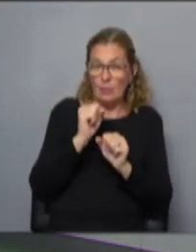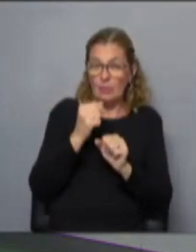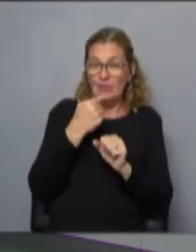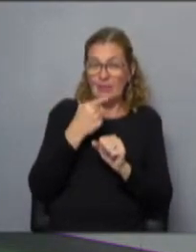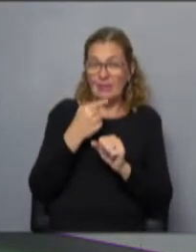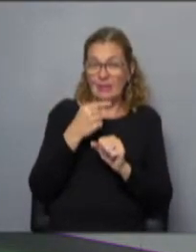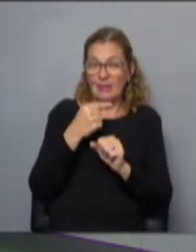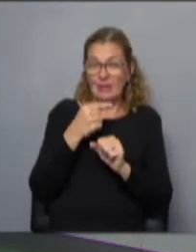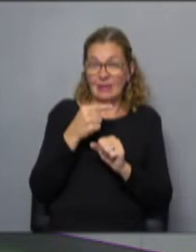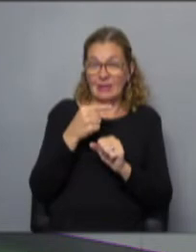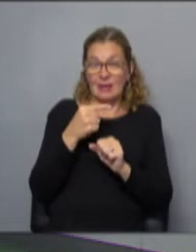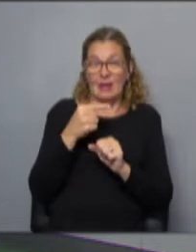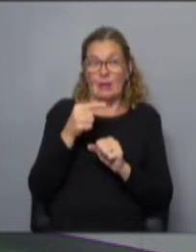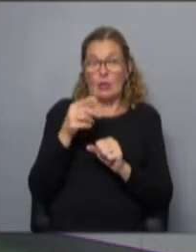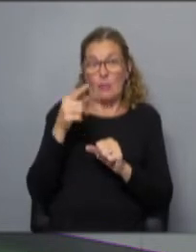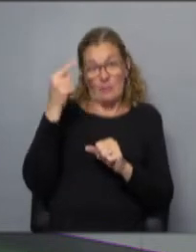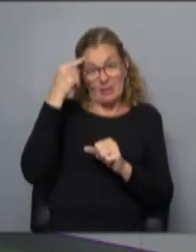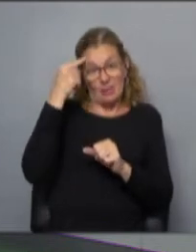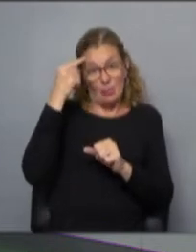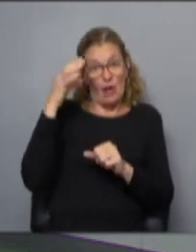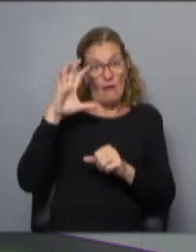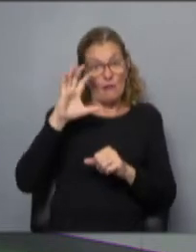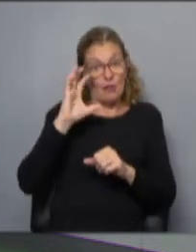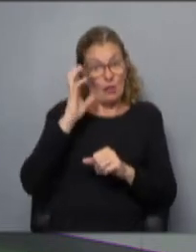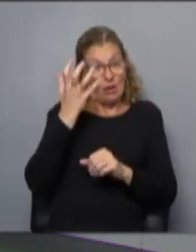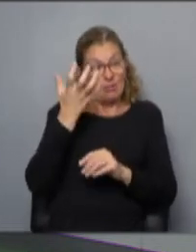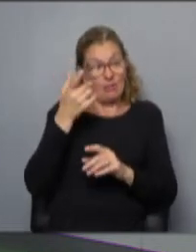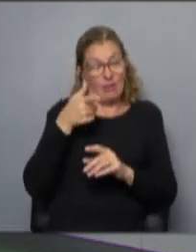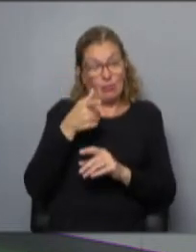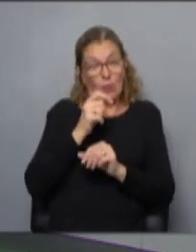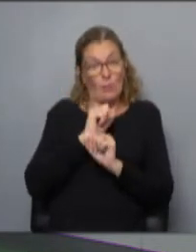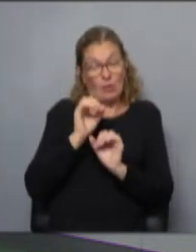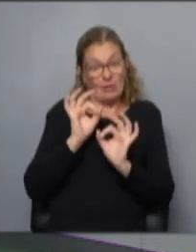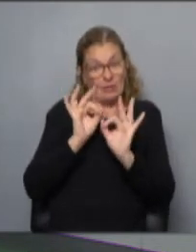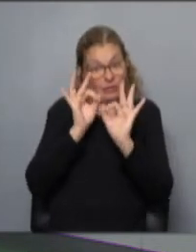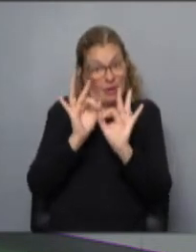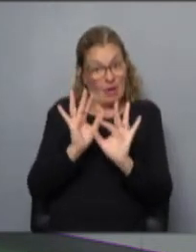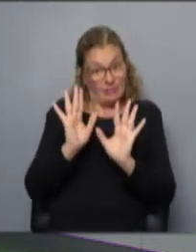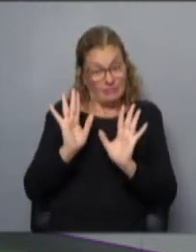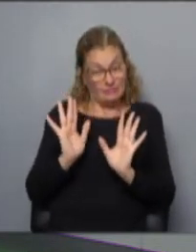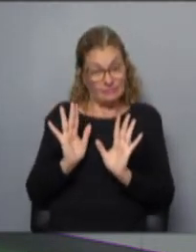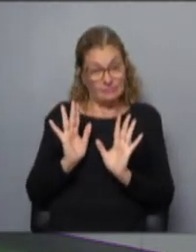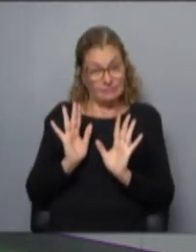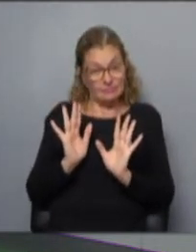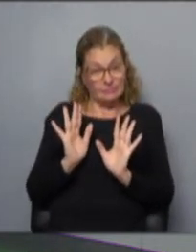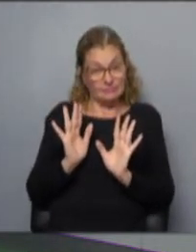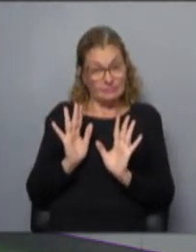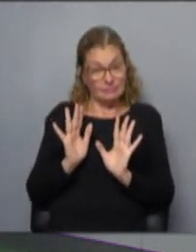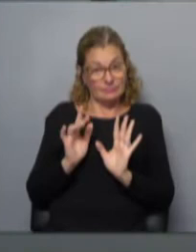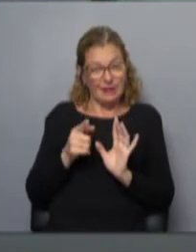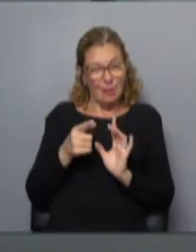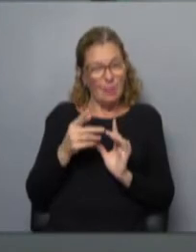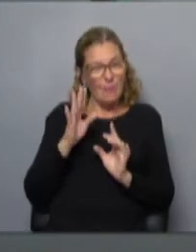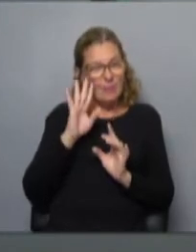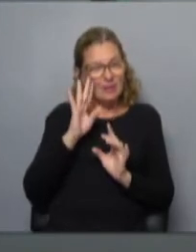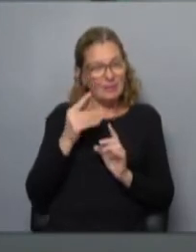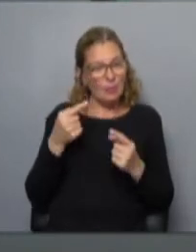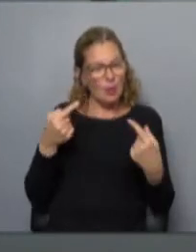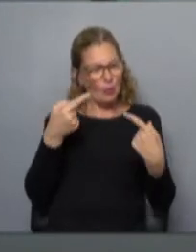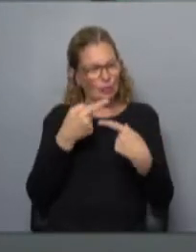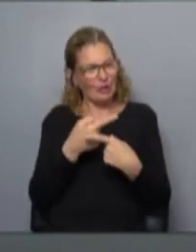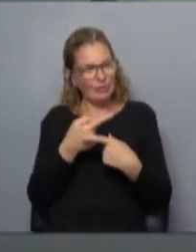los niveles de violencia que eventualmente esto puede llegar a generar. Claro, hay señales capaces que hasta